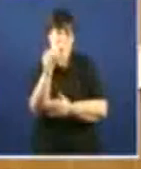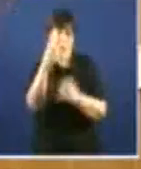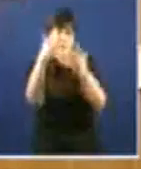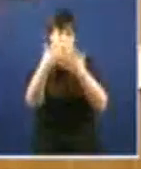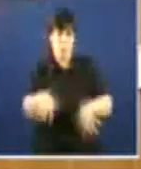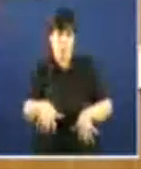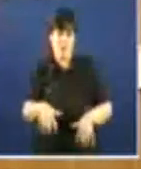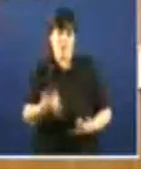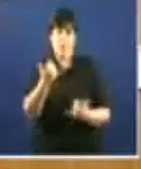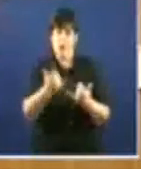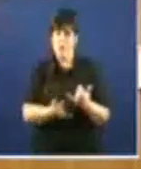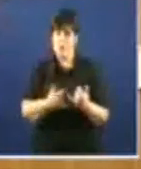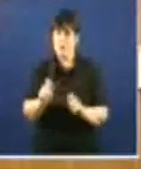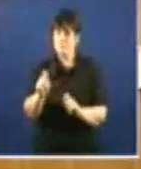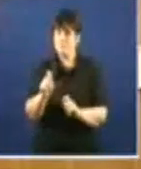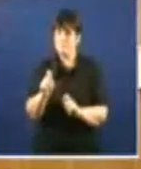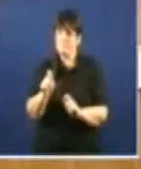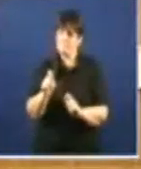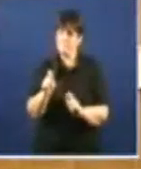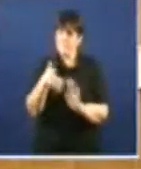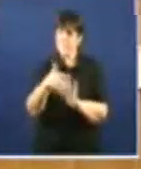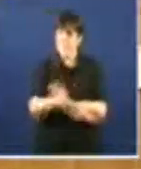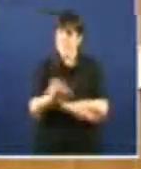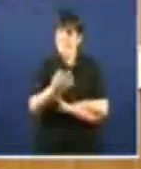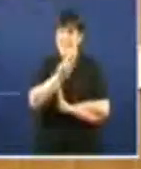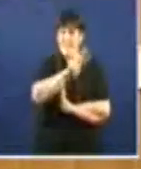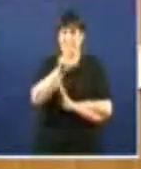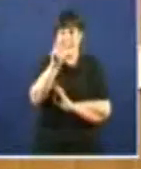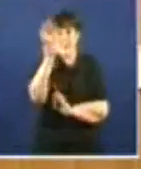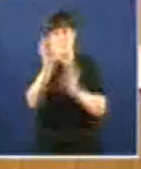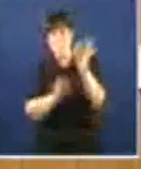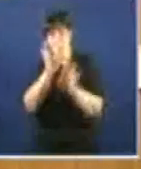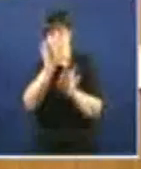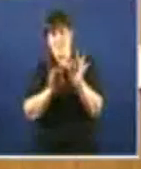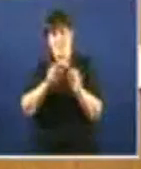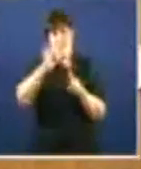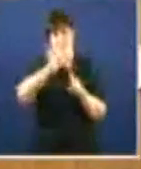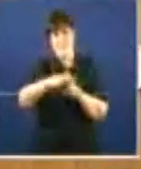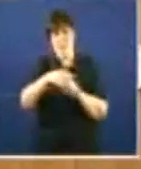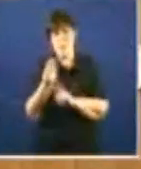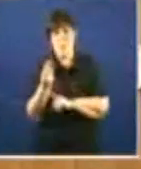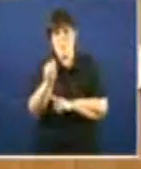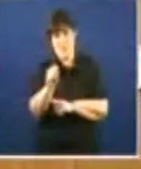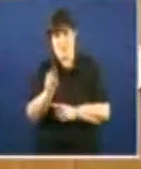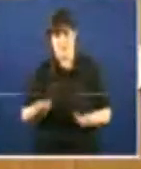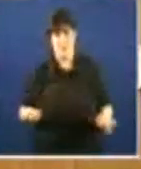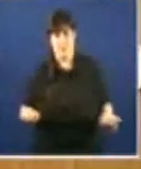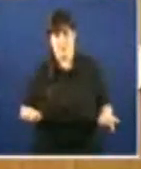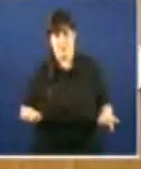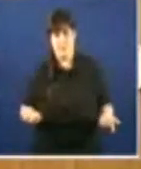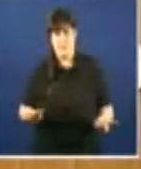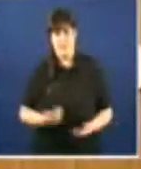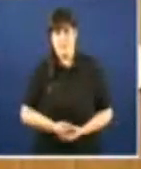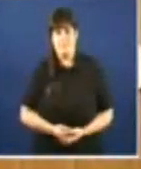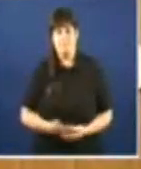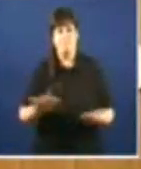leva a xustificar esas aumentos do 33,3% de fenosa. Polo tanto, fenosa